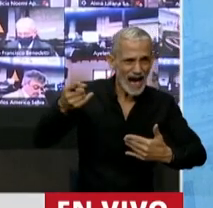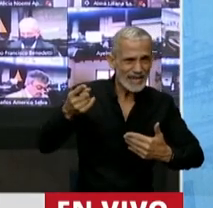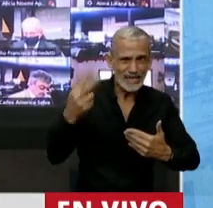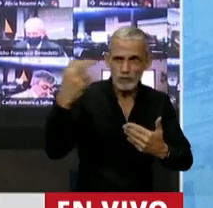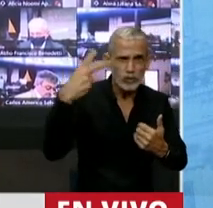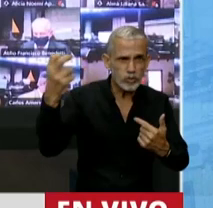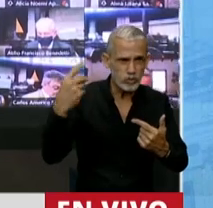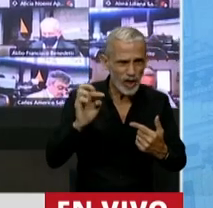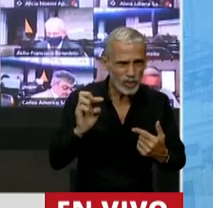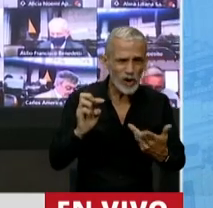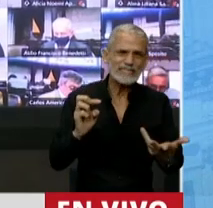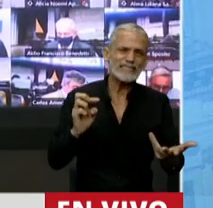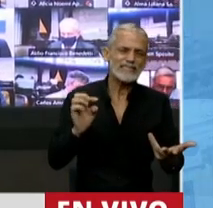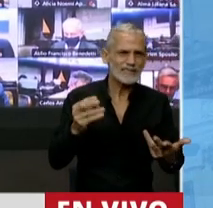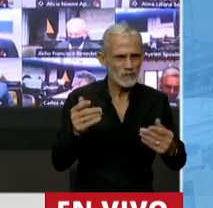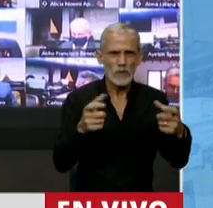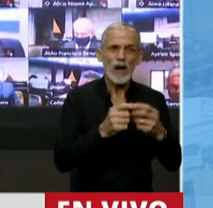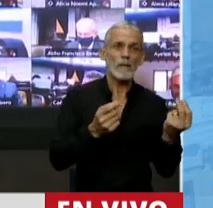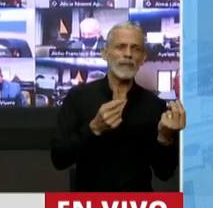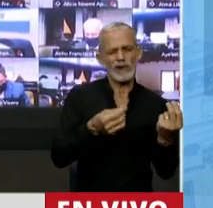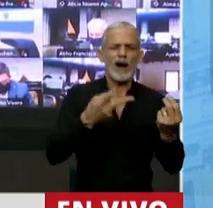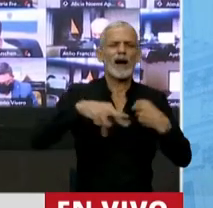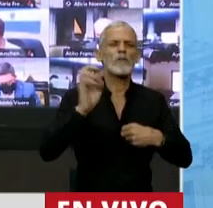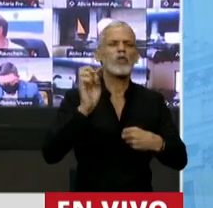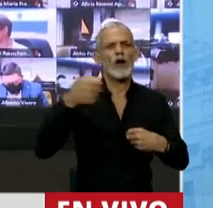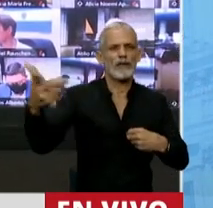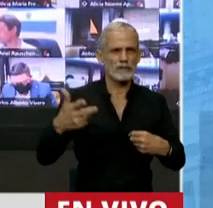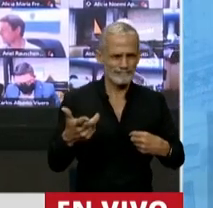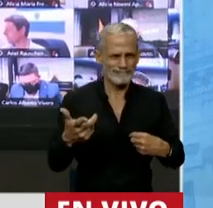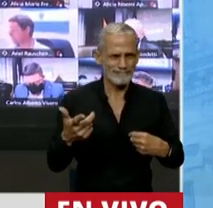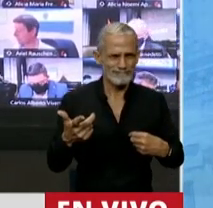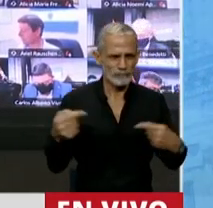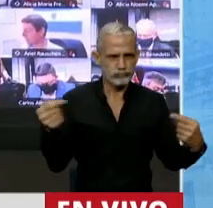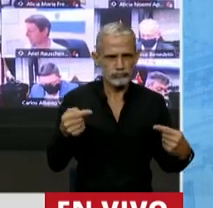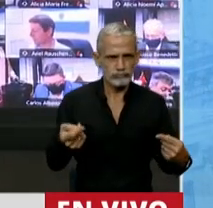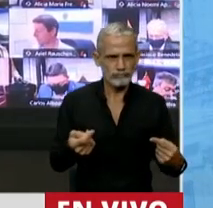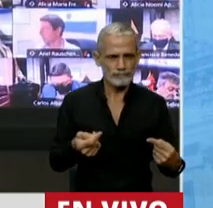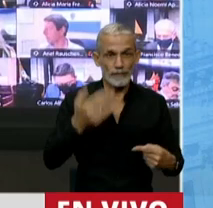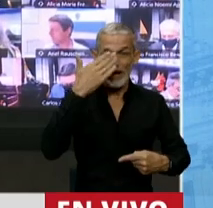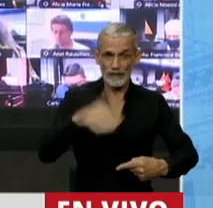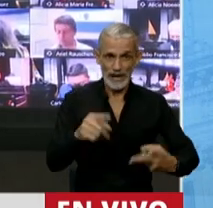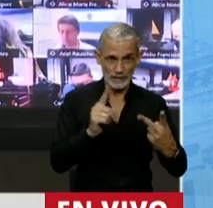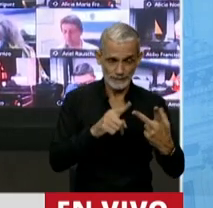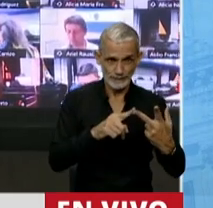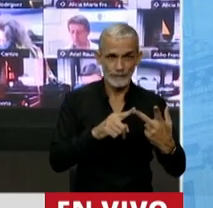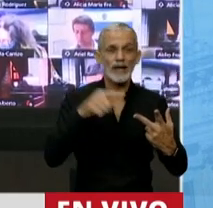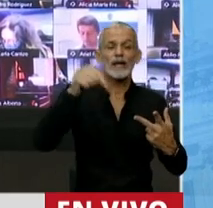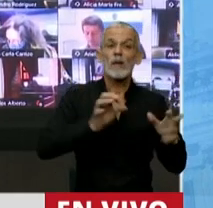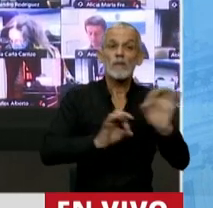dándole la posibilidad de canjear pesos por dólares. Finalmente, este proyecto